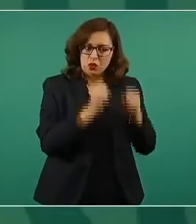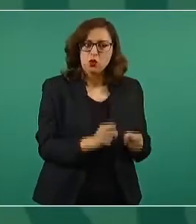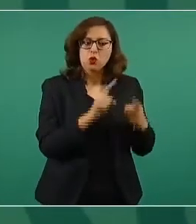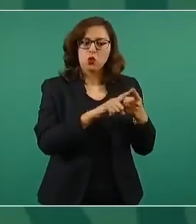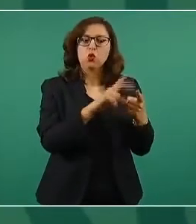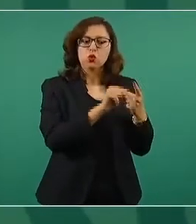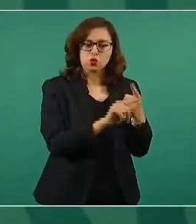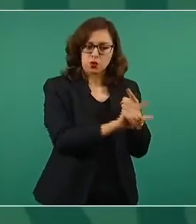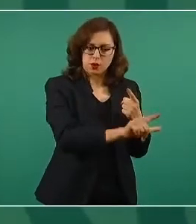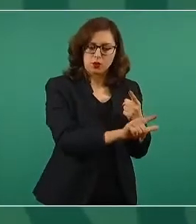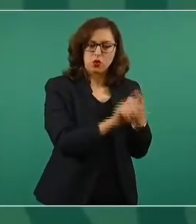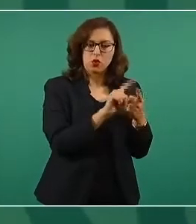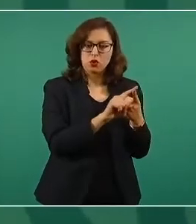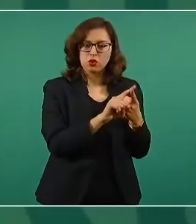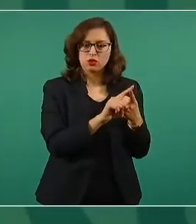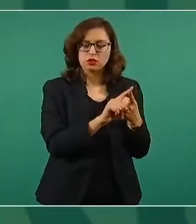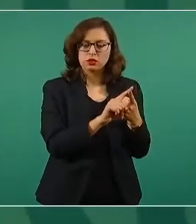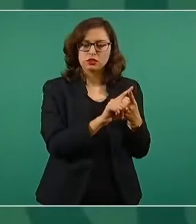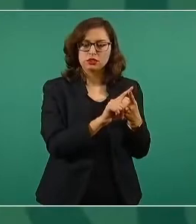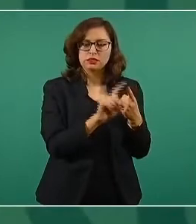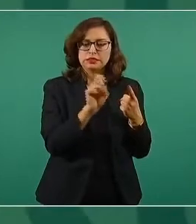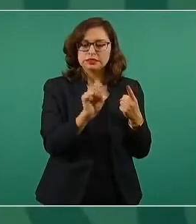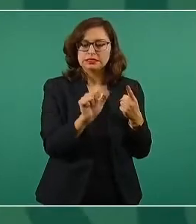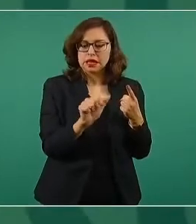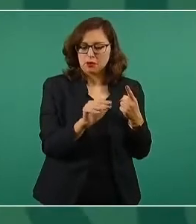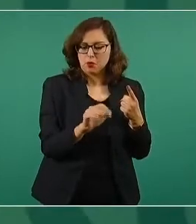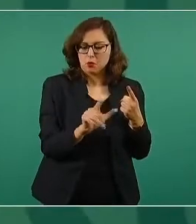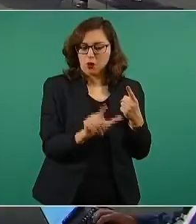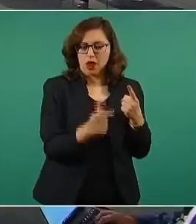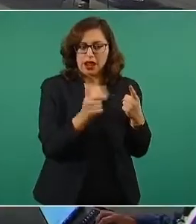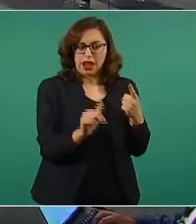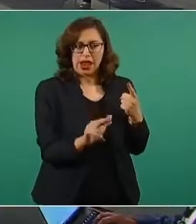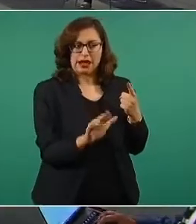este... Samuel García. Y el